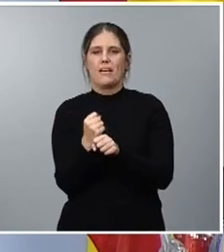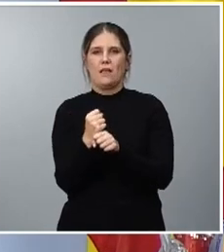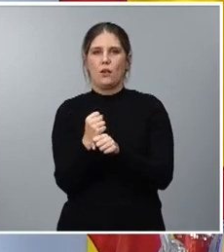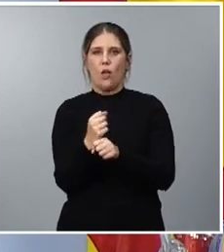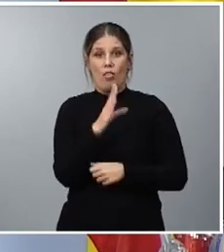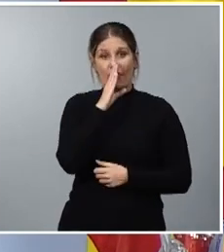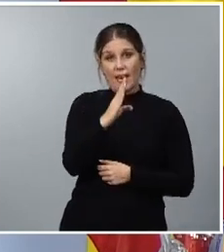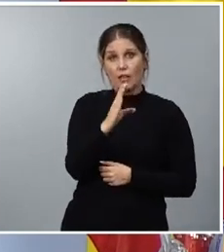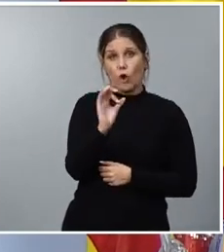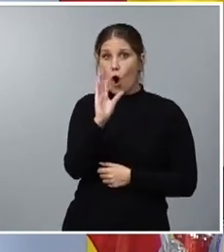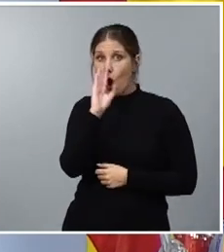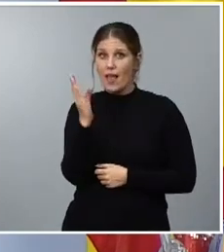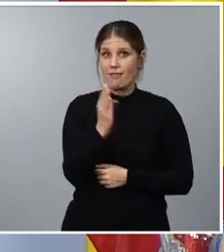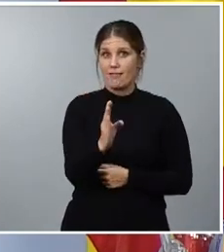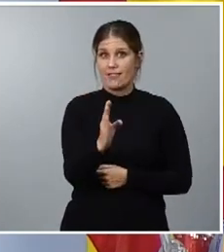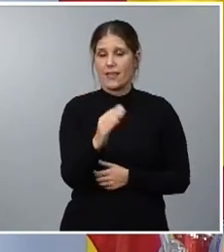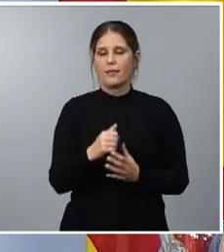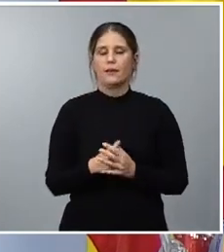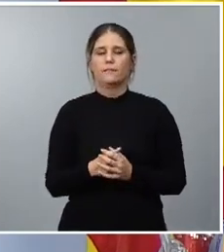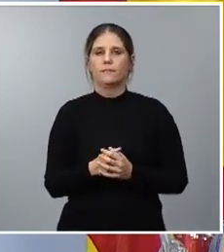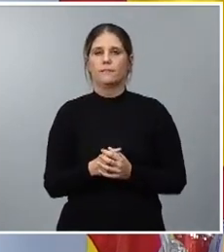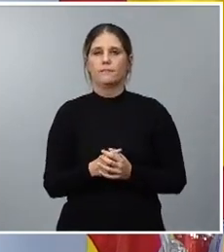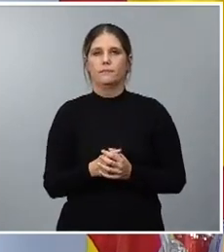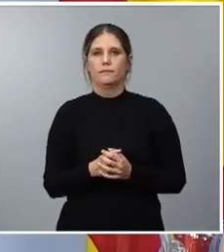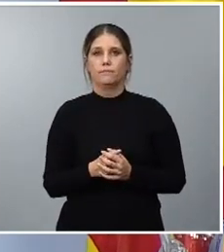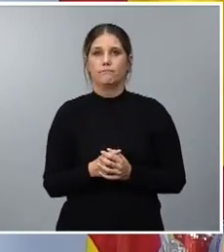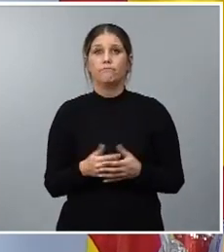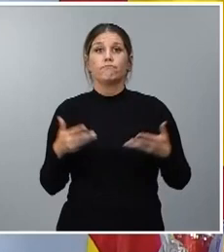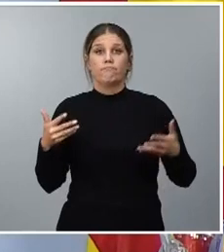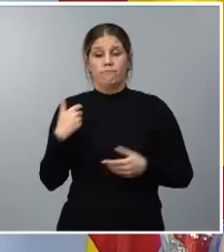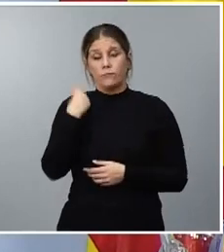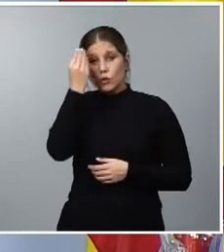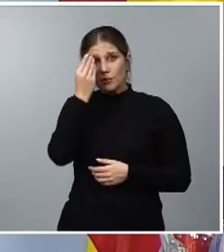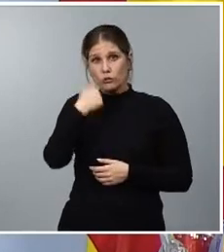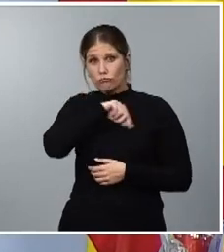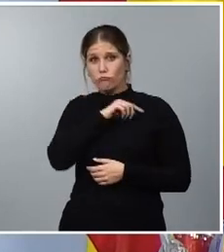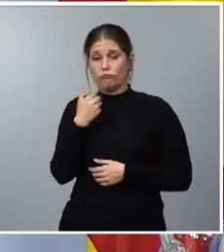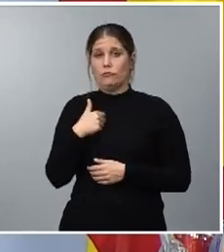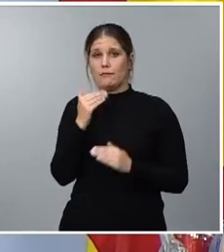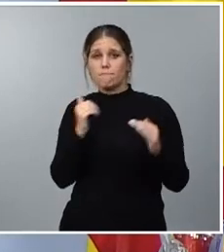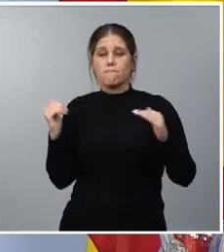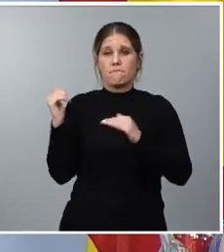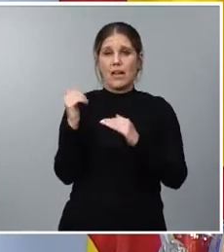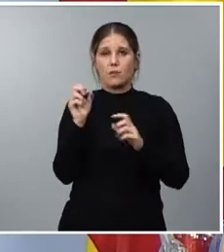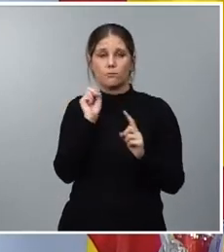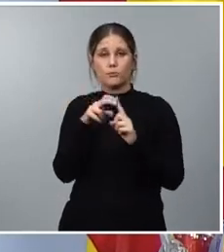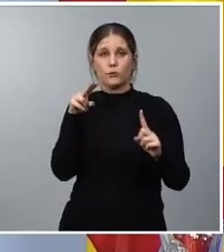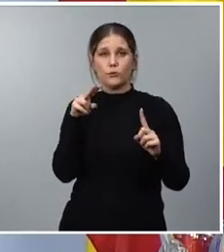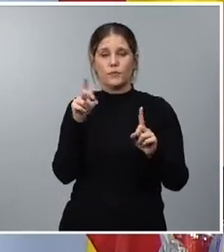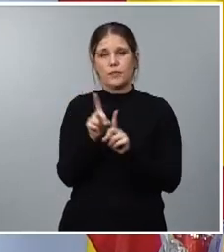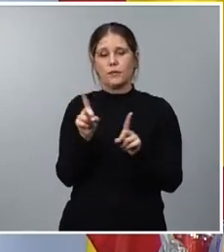directa o bien de manera indirecta por tanto creo que superamos esa visión que algunas veces tenemos